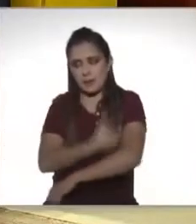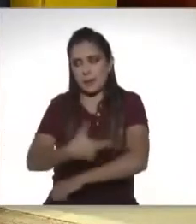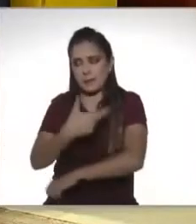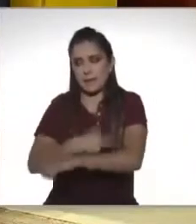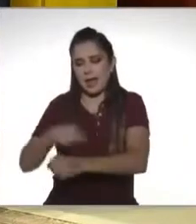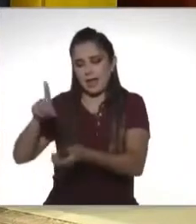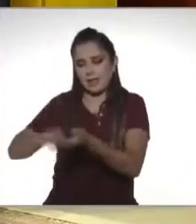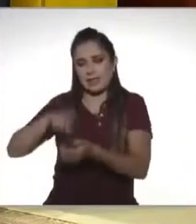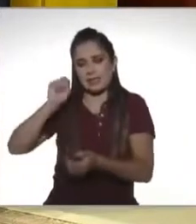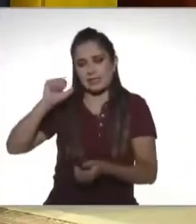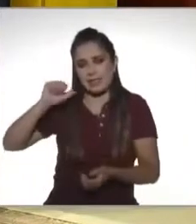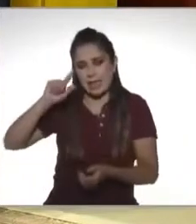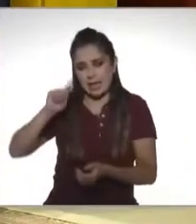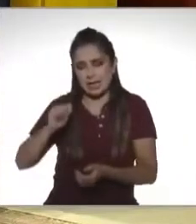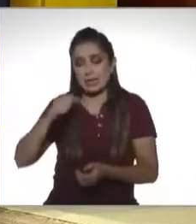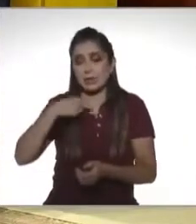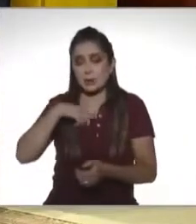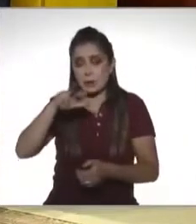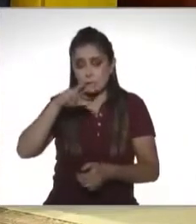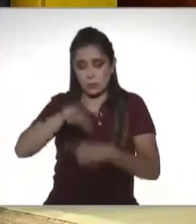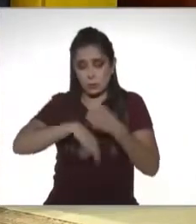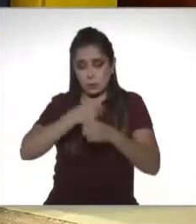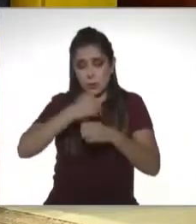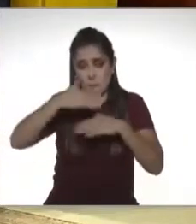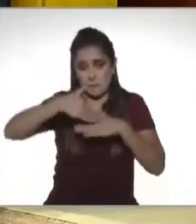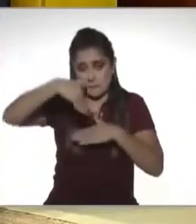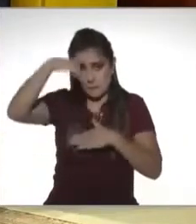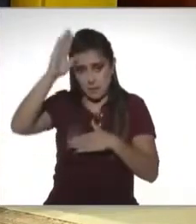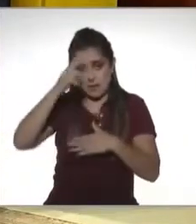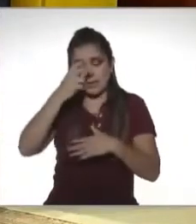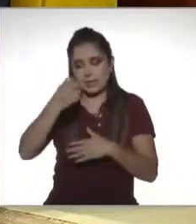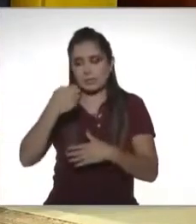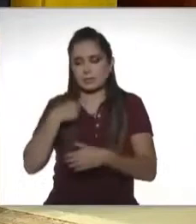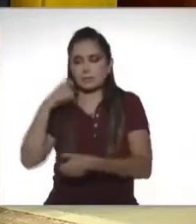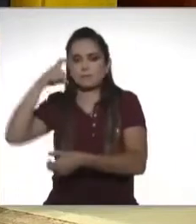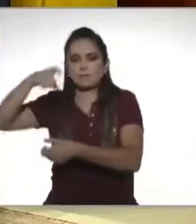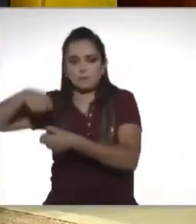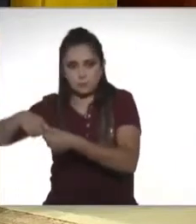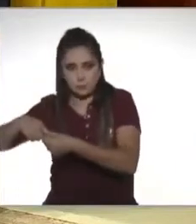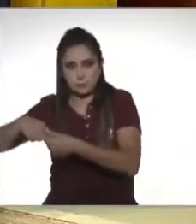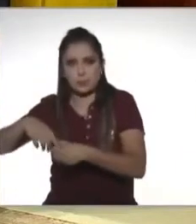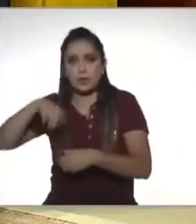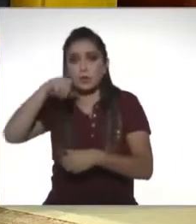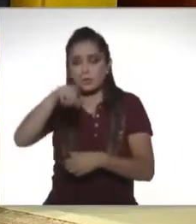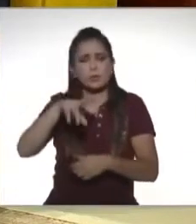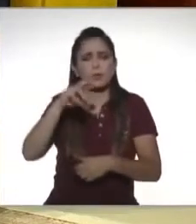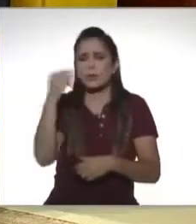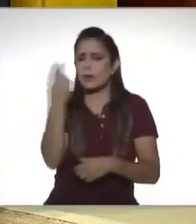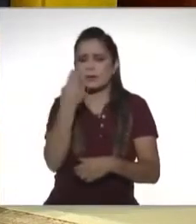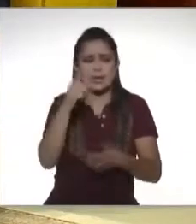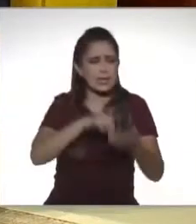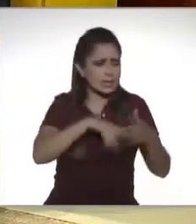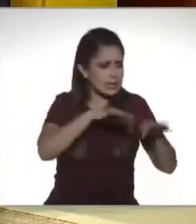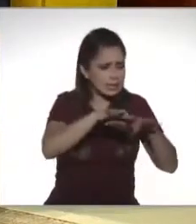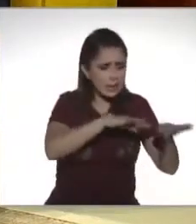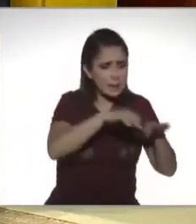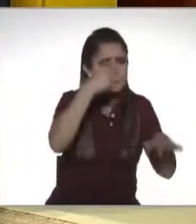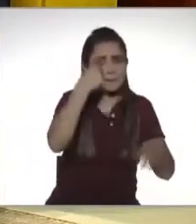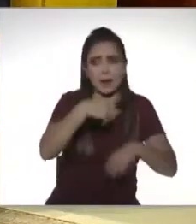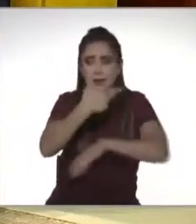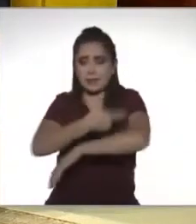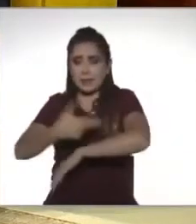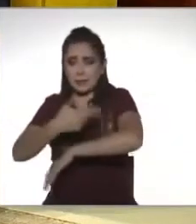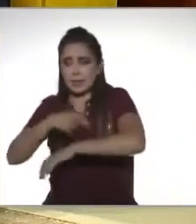registro, en principio los que son mayores de edad. Ahora, es un dato interesante. No necesitas estar trabajando para efectuar tu trámite. hecho,